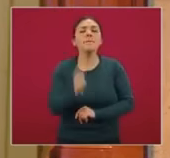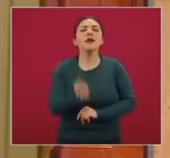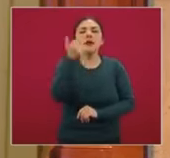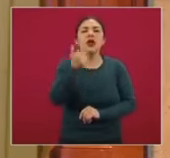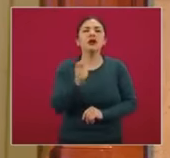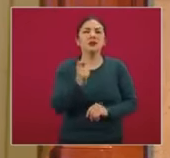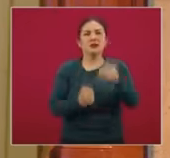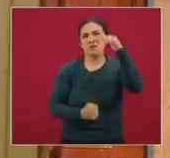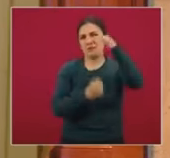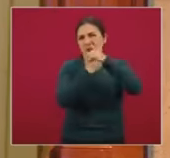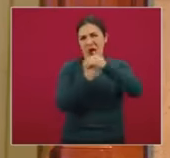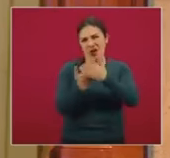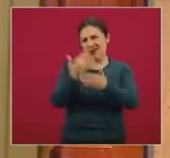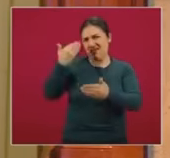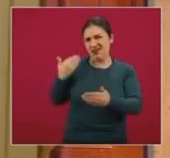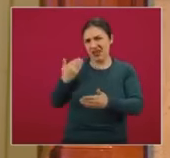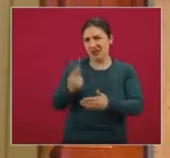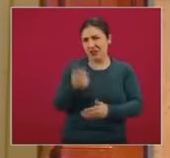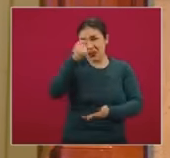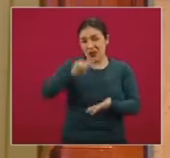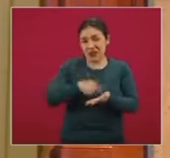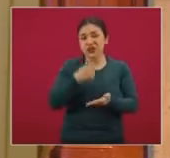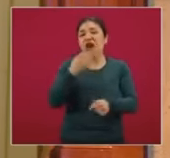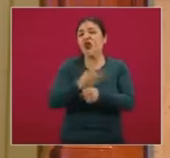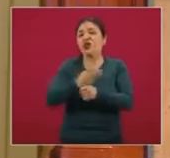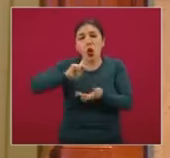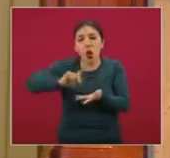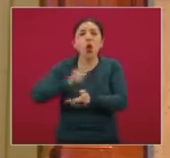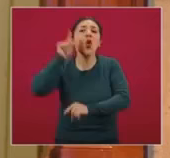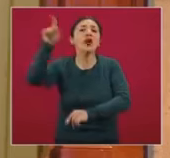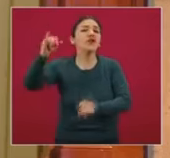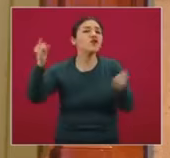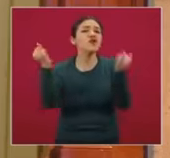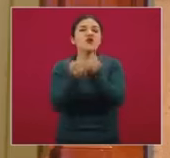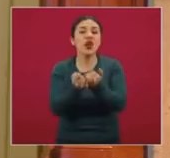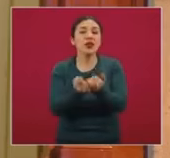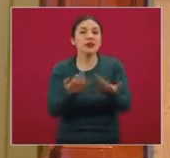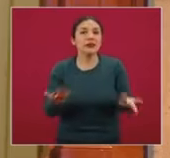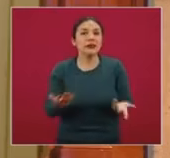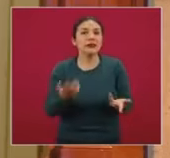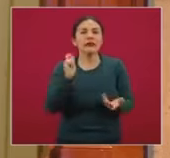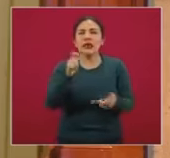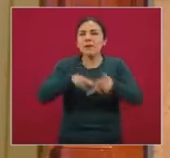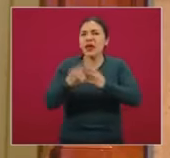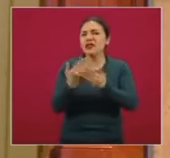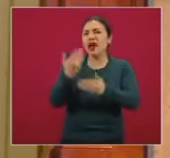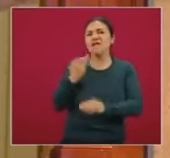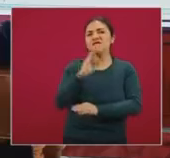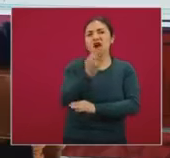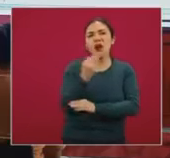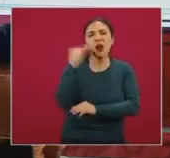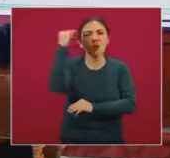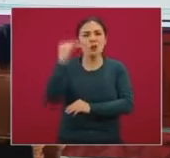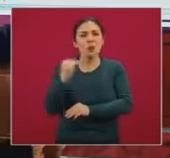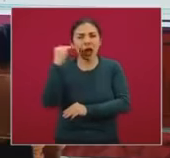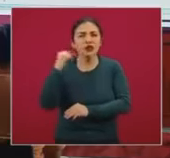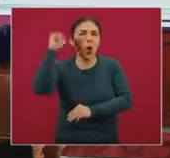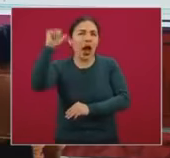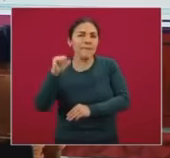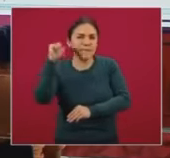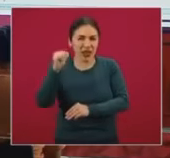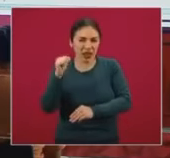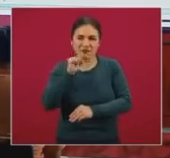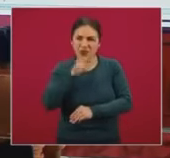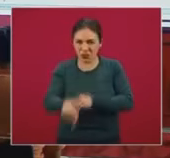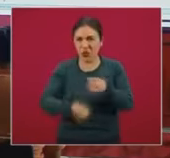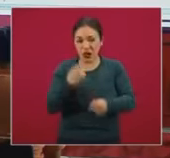la primera ola o el primer pico en los países europeos, y eso estamos hablando de febrero, marzo y abril de